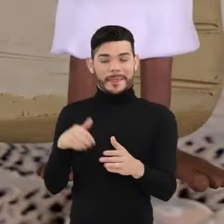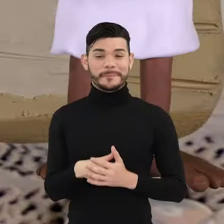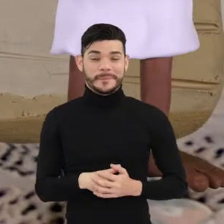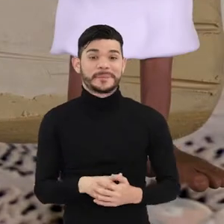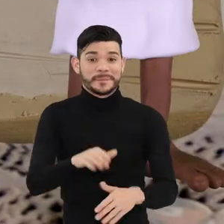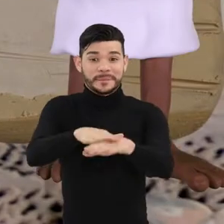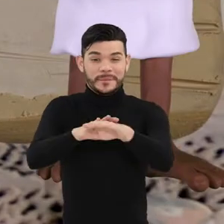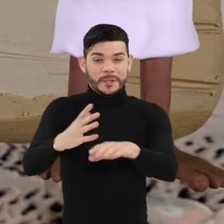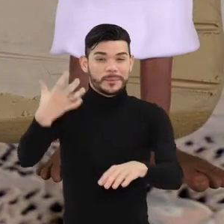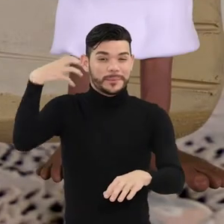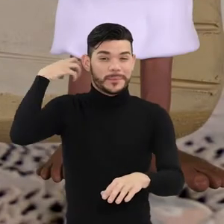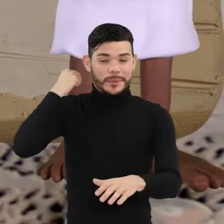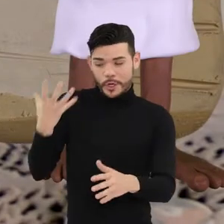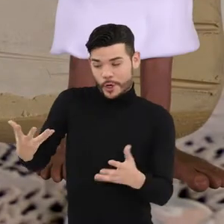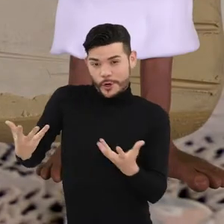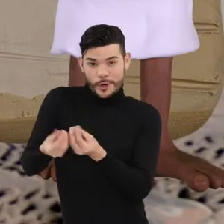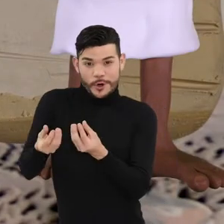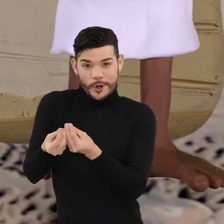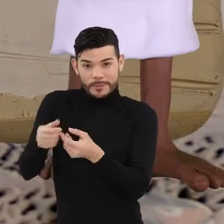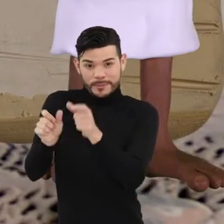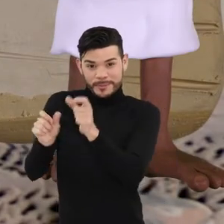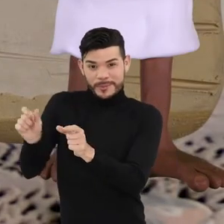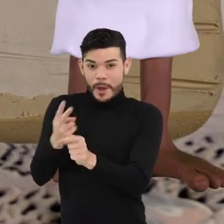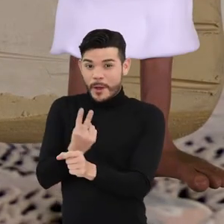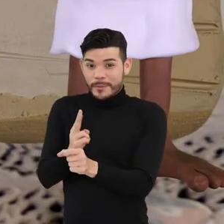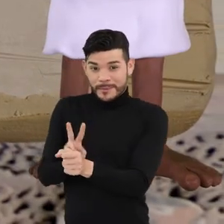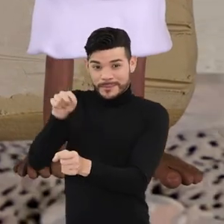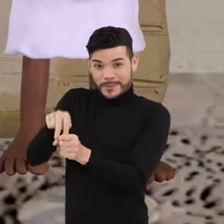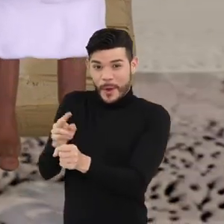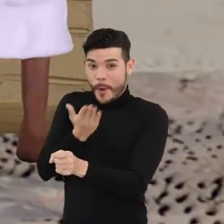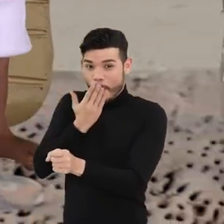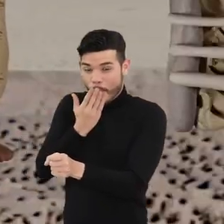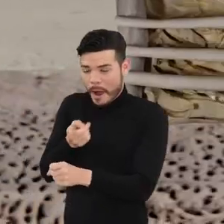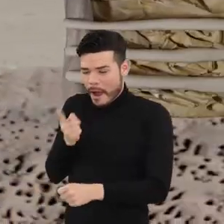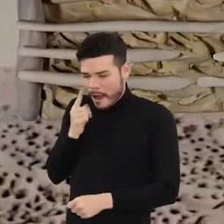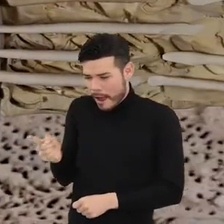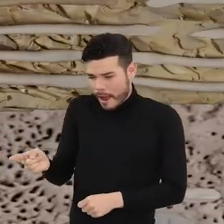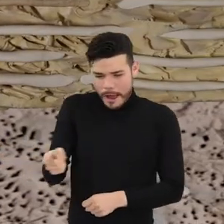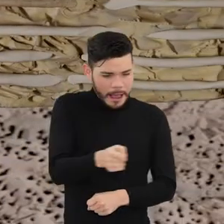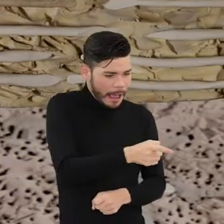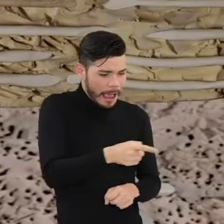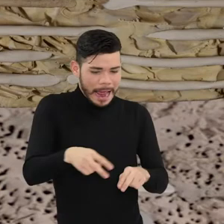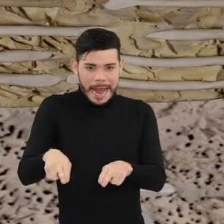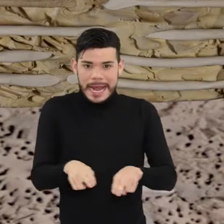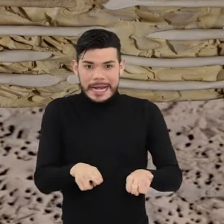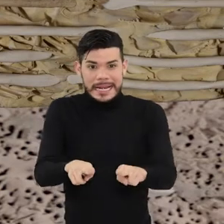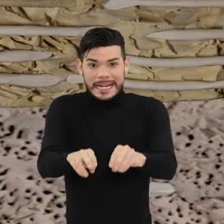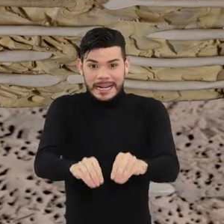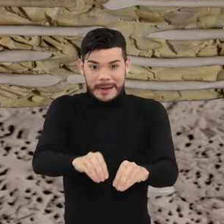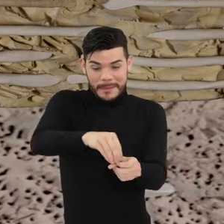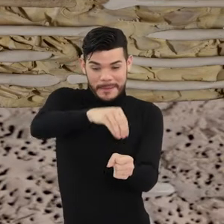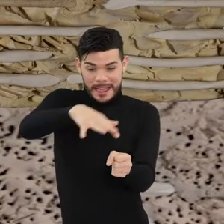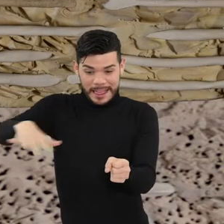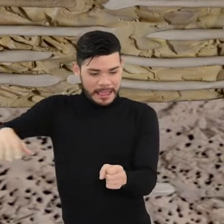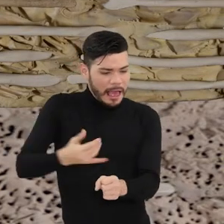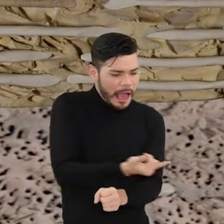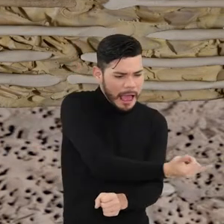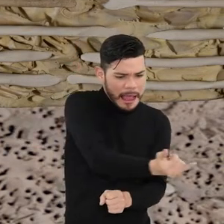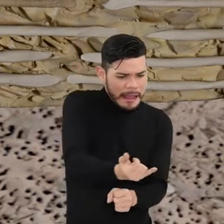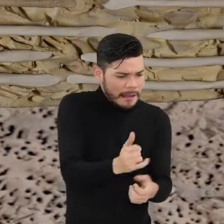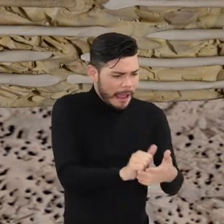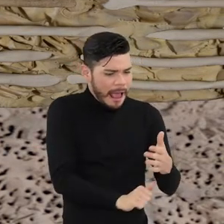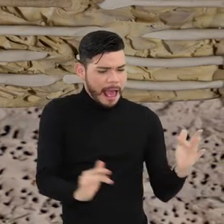Siglos atrás, sus ancestros indígenas encontraron en las arcillas del lecho del río Magdalena el material ideal para